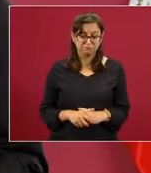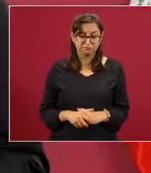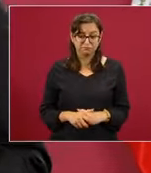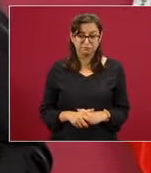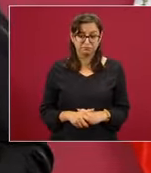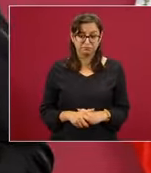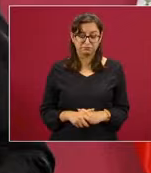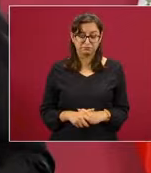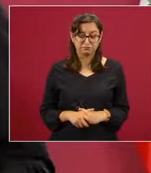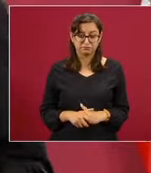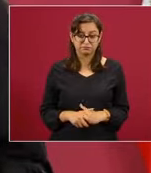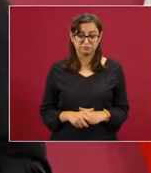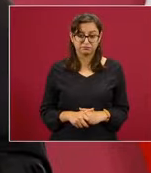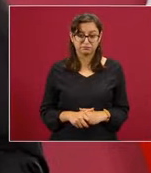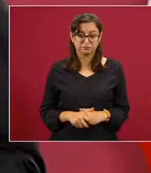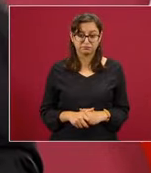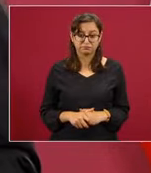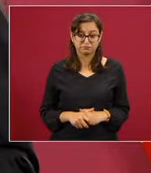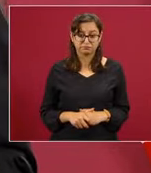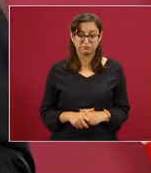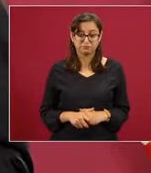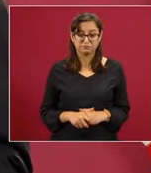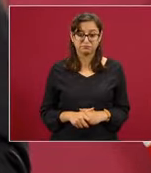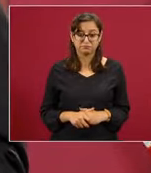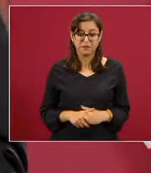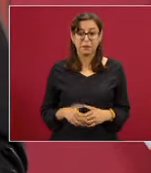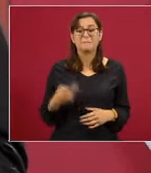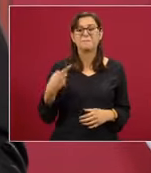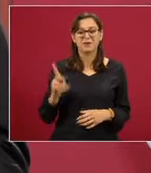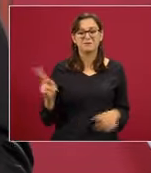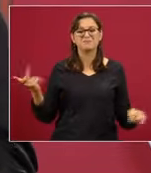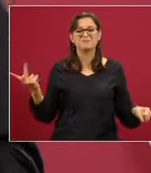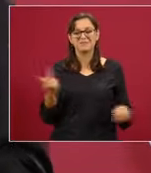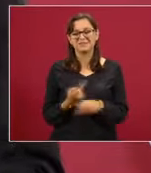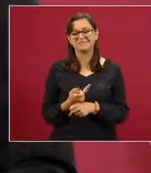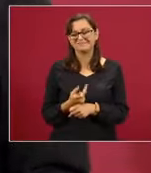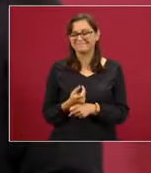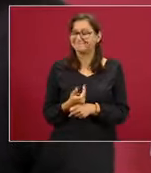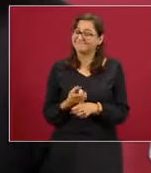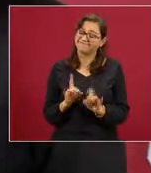Lo que ha habido son actos de provocación,